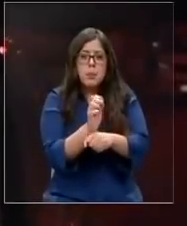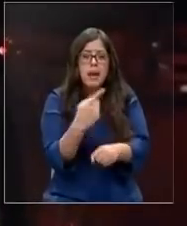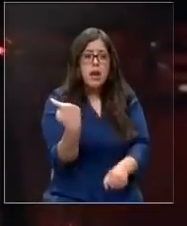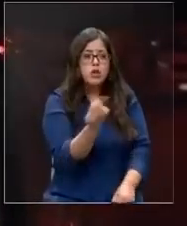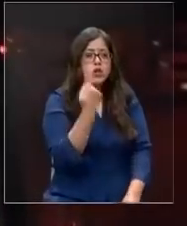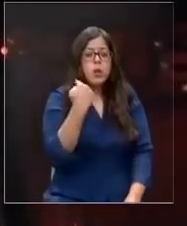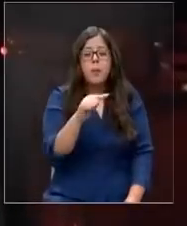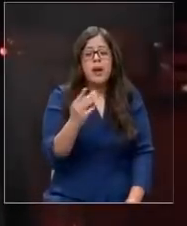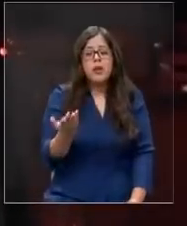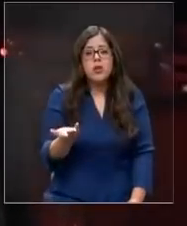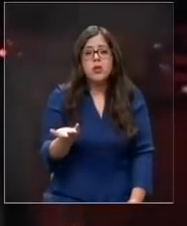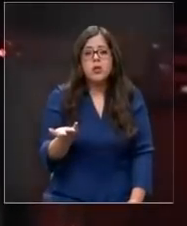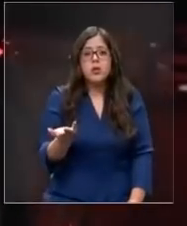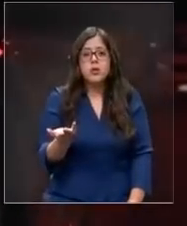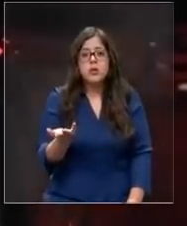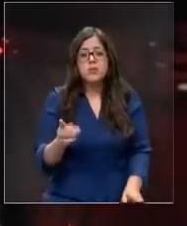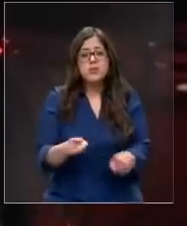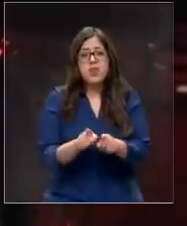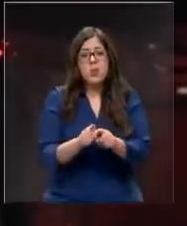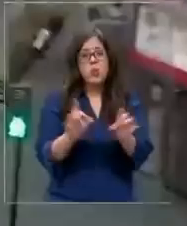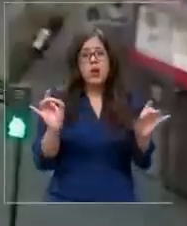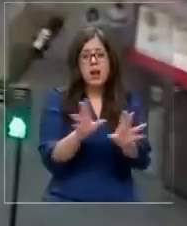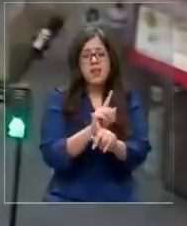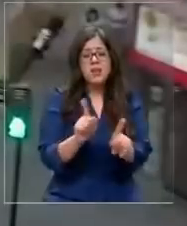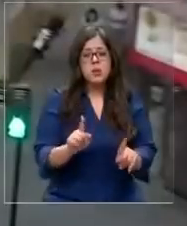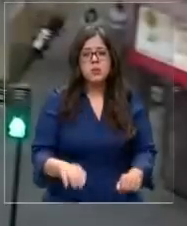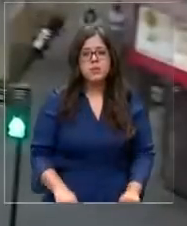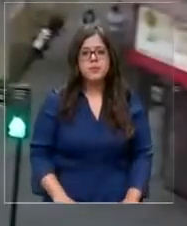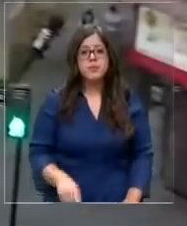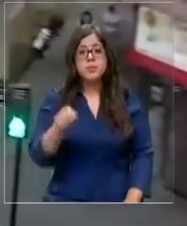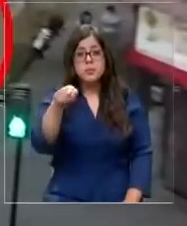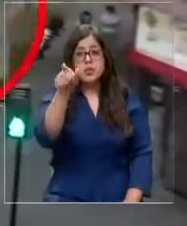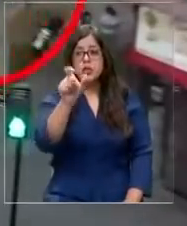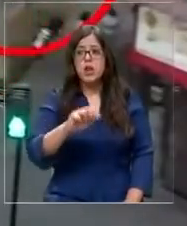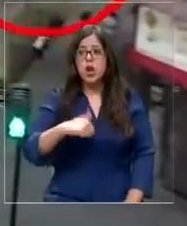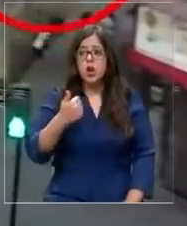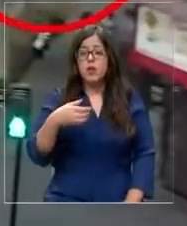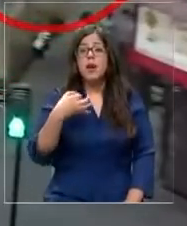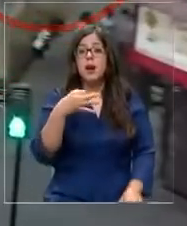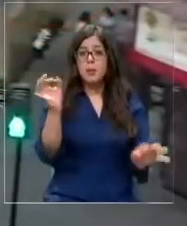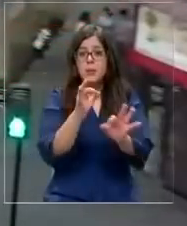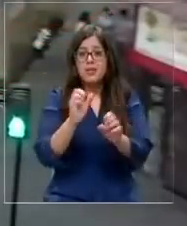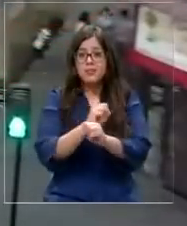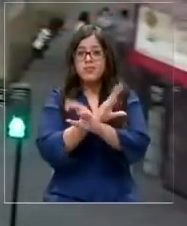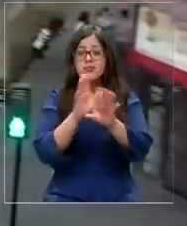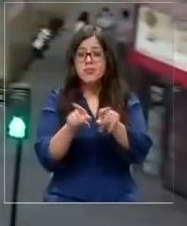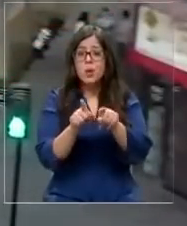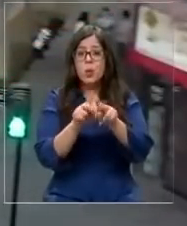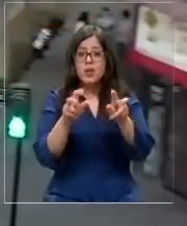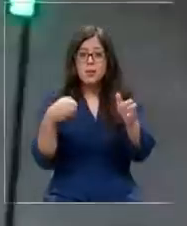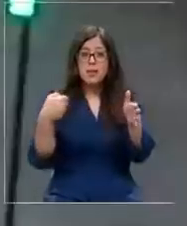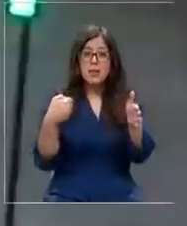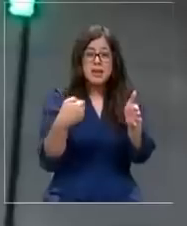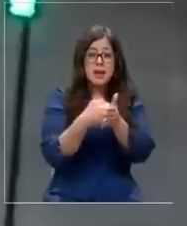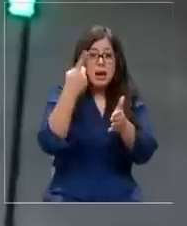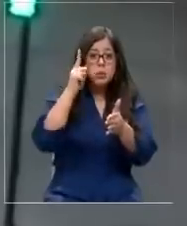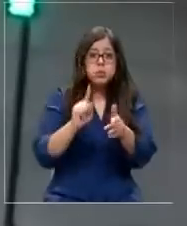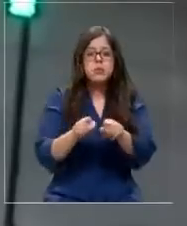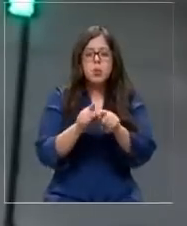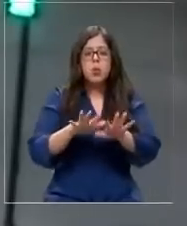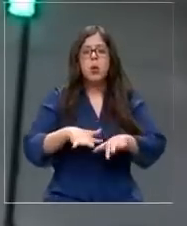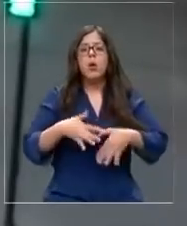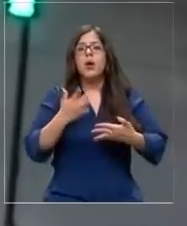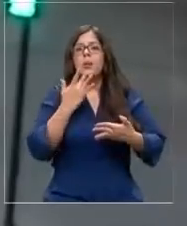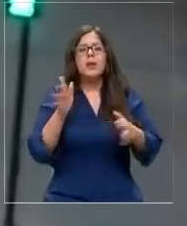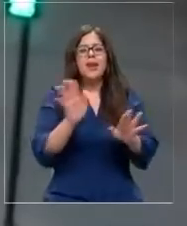por lo menos no pasó nada grave. Y este joven lo señala con claridad, pese al daño material, dice sentirse aliviado